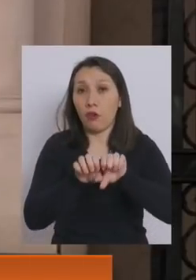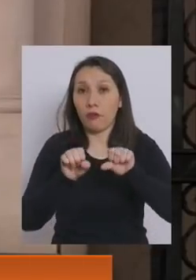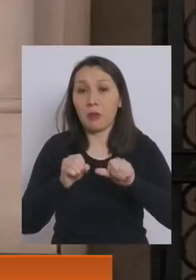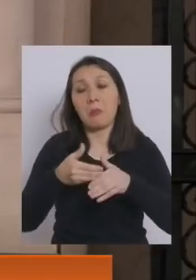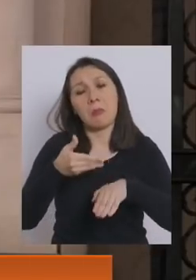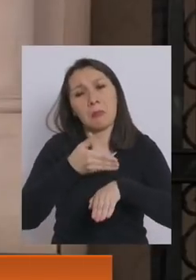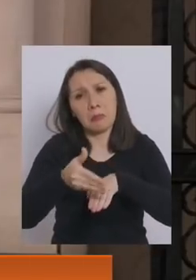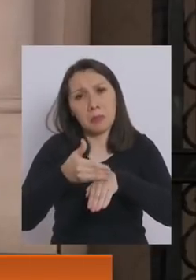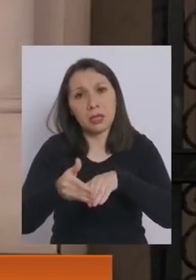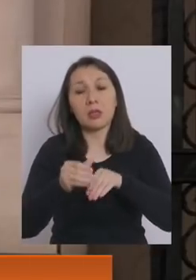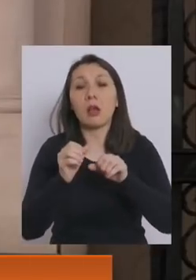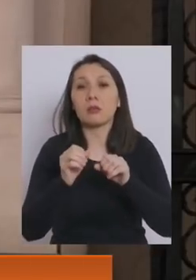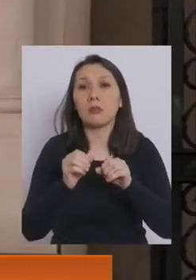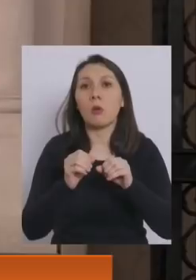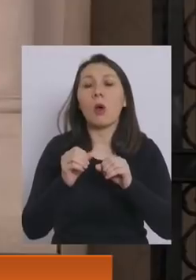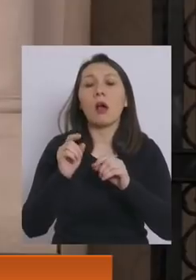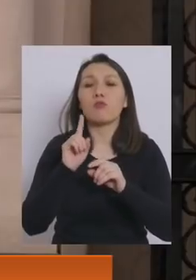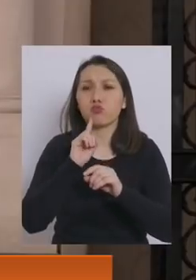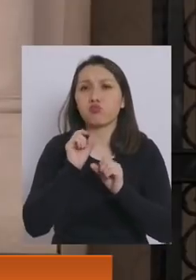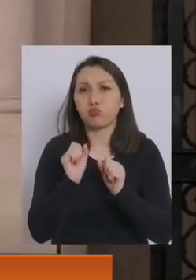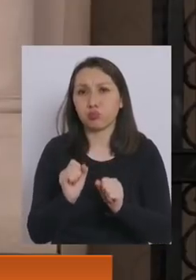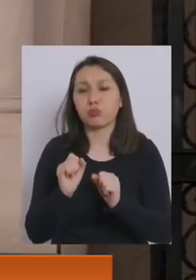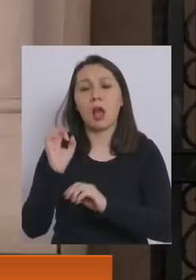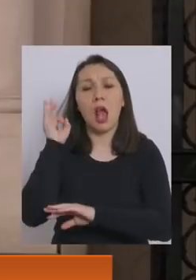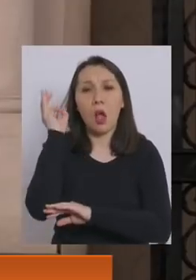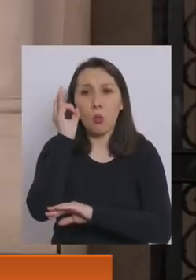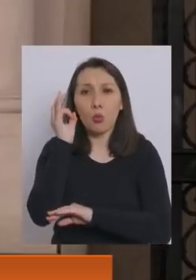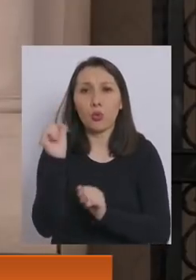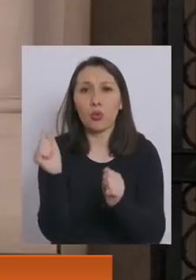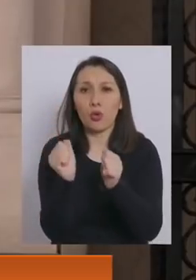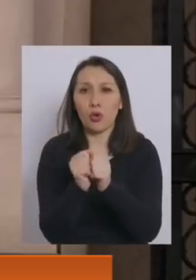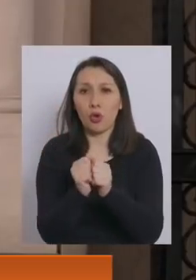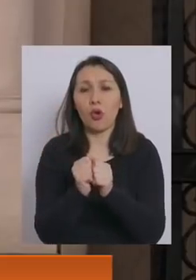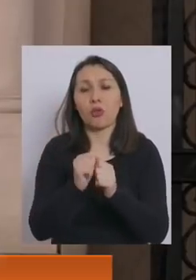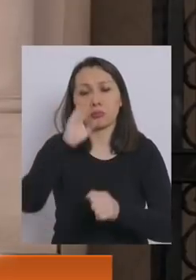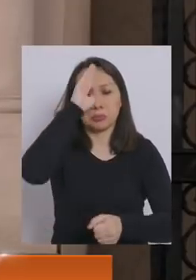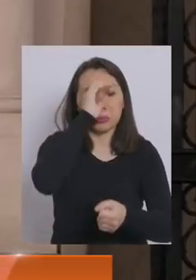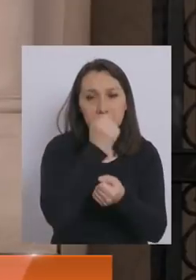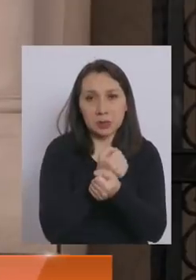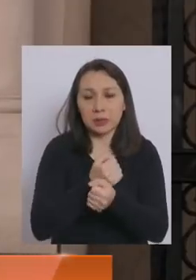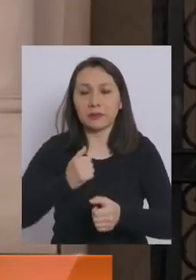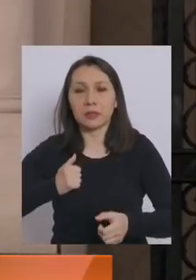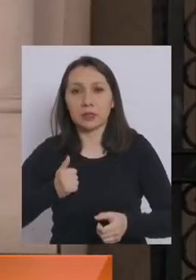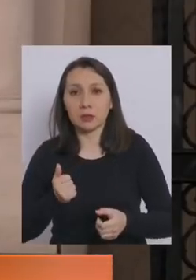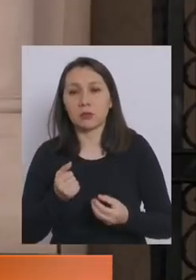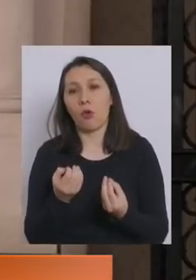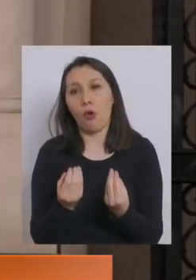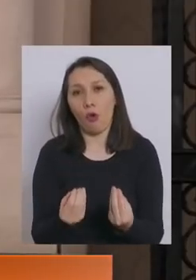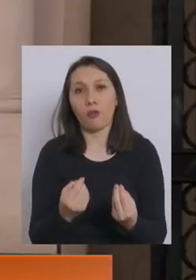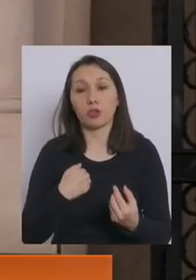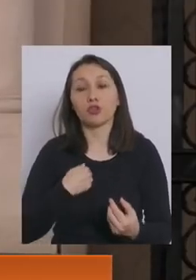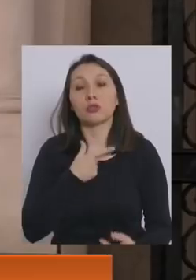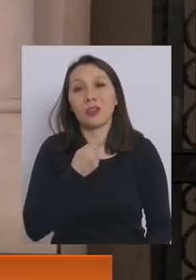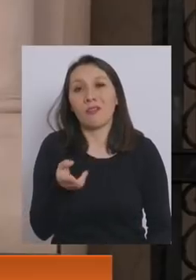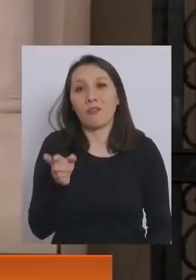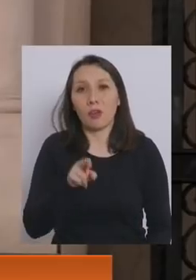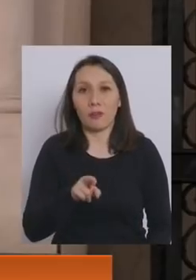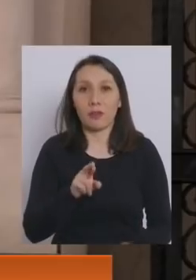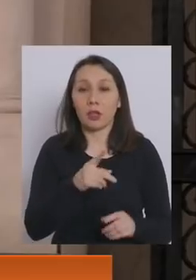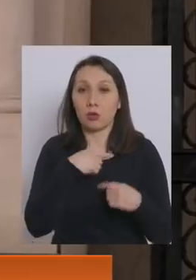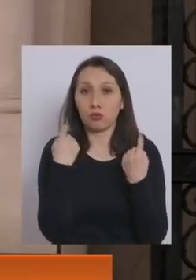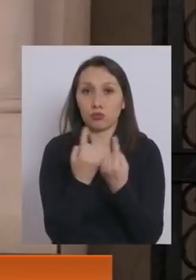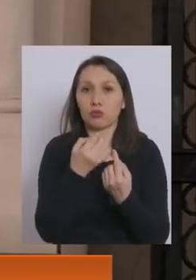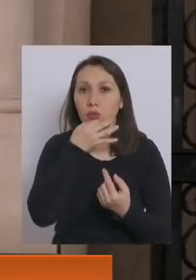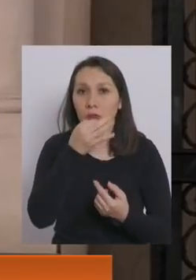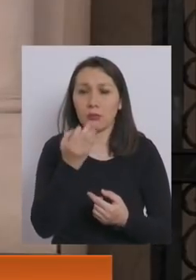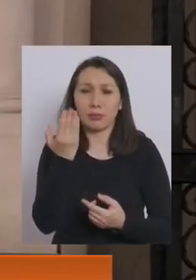más tarde, pueda tener una relación, una reunión con las policías, y obviamente yo quiero volver al punto que nosotros